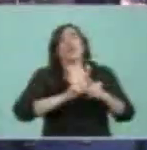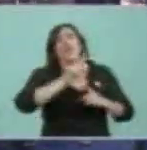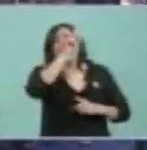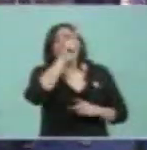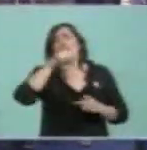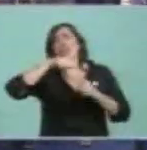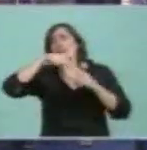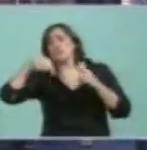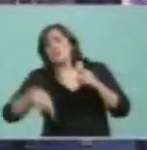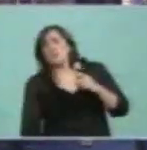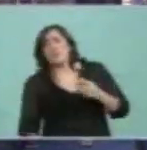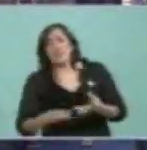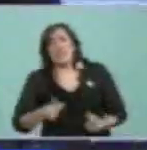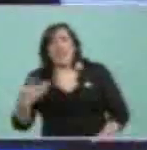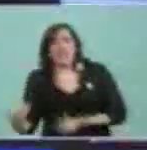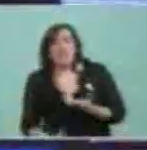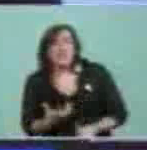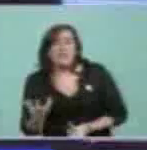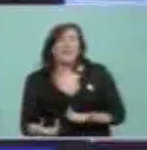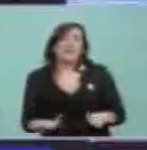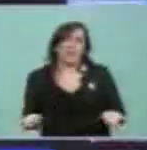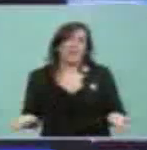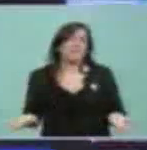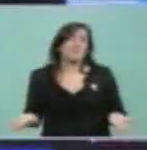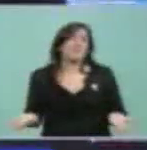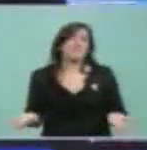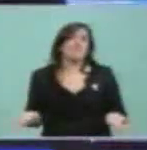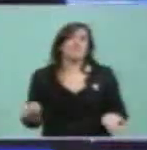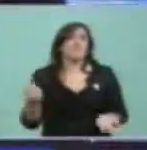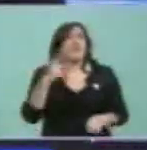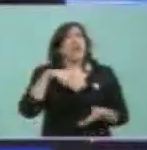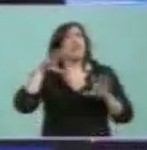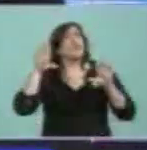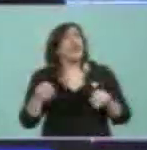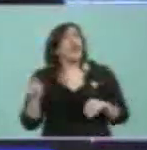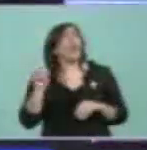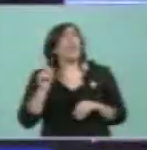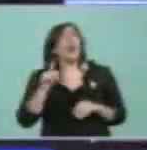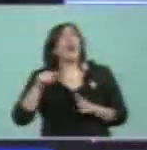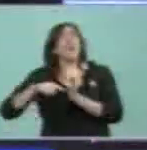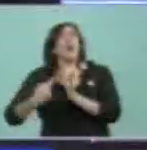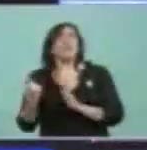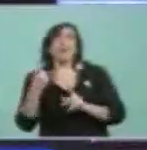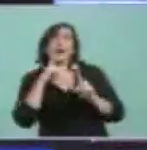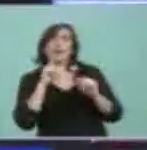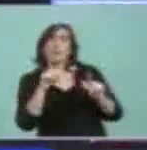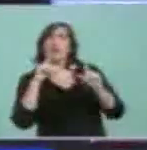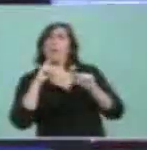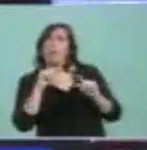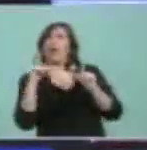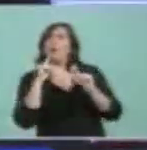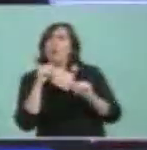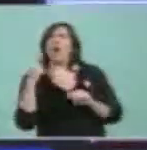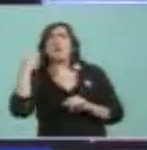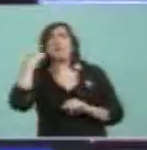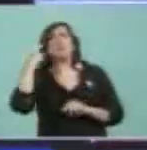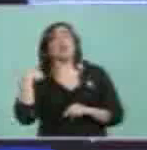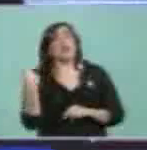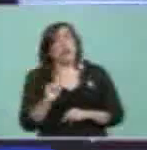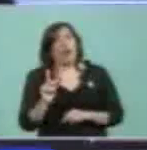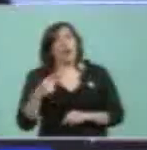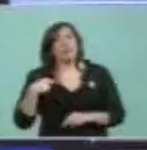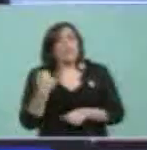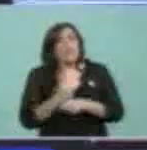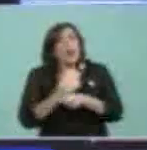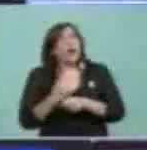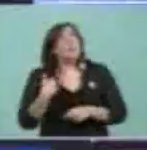y van a Calafate, y van a Tierra del Fuego, así que no se quejen tanto por ahí en Buenos Aires que estamos trabajando por todos los